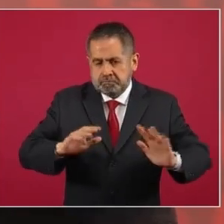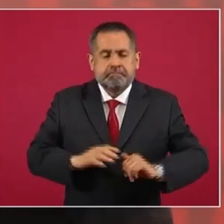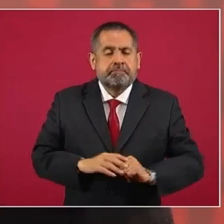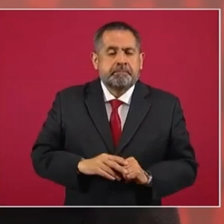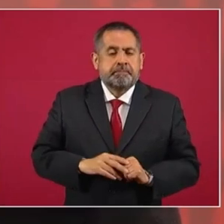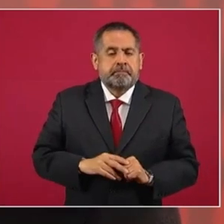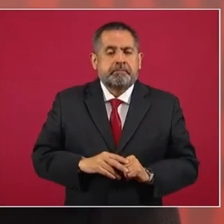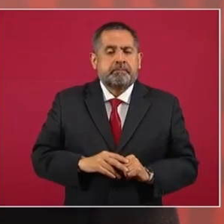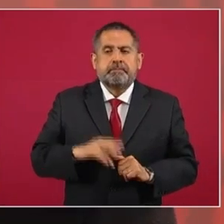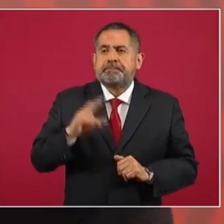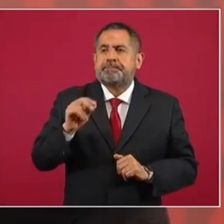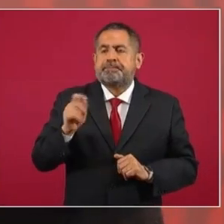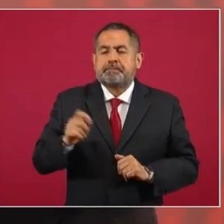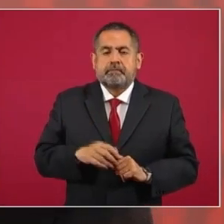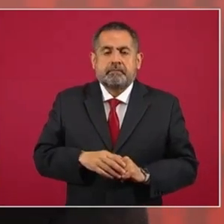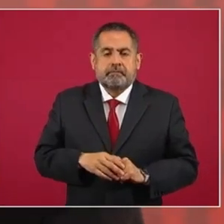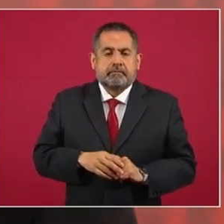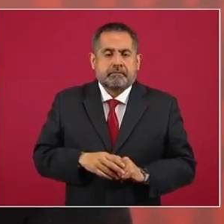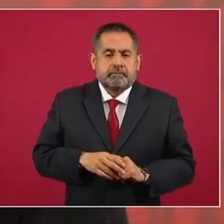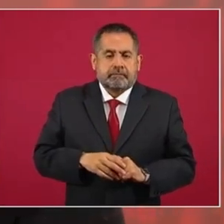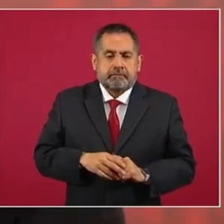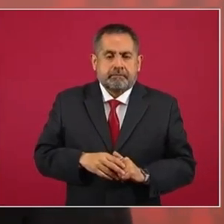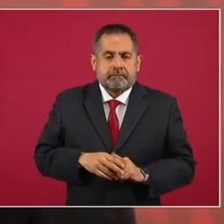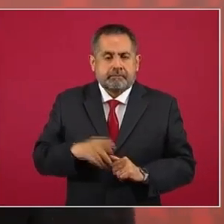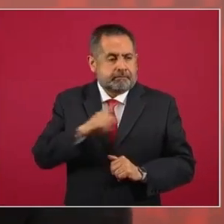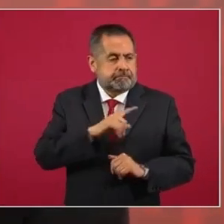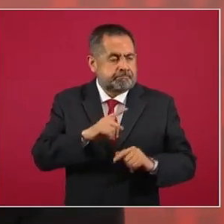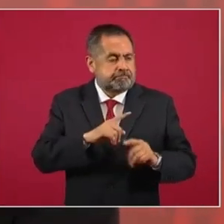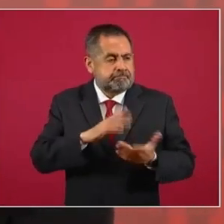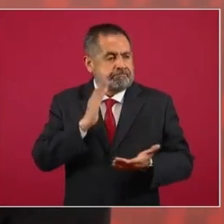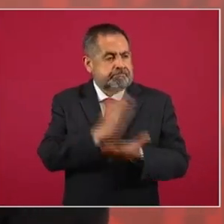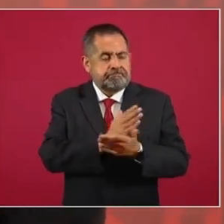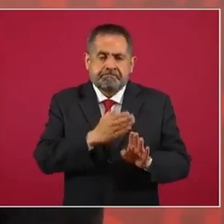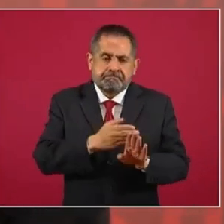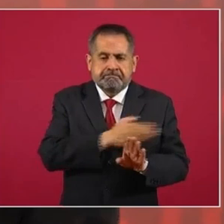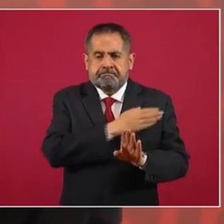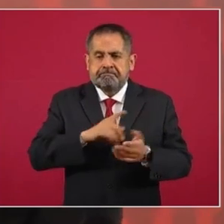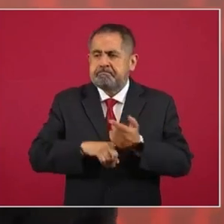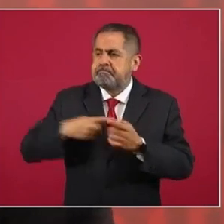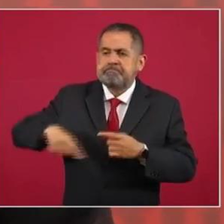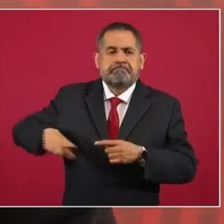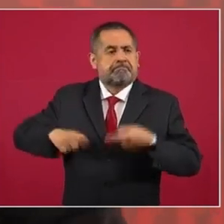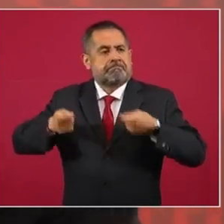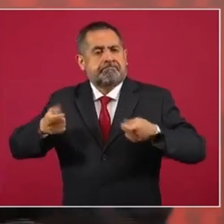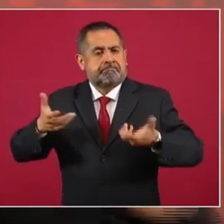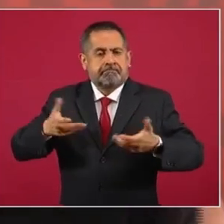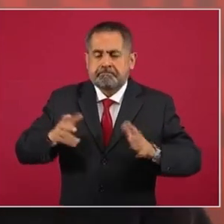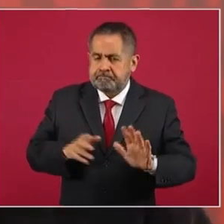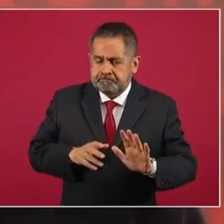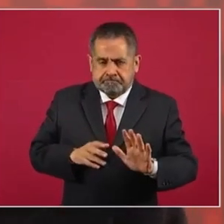No hay estatismo, es decir, que